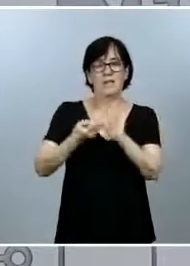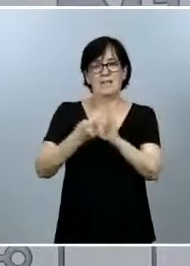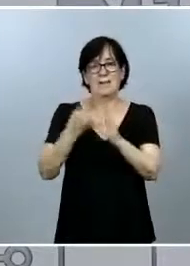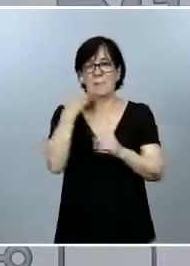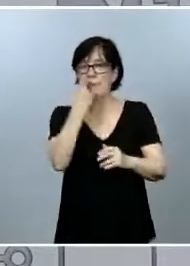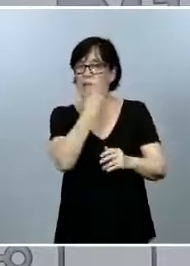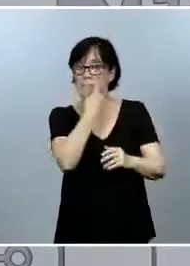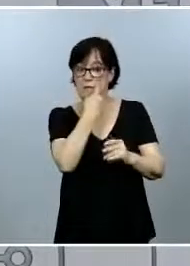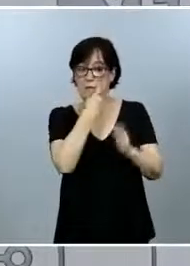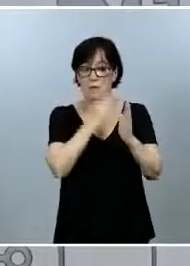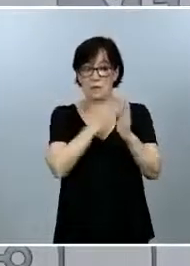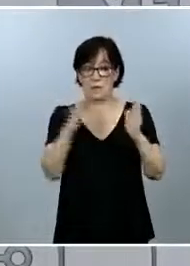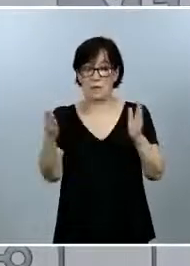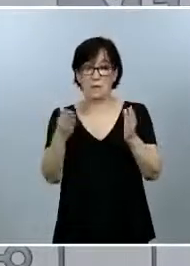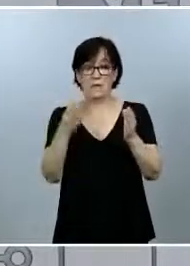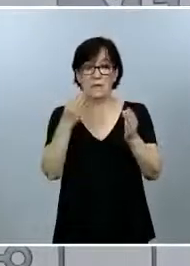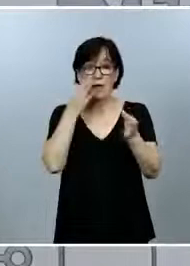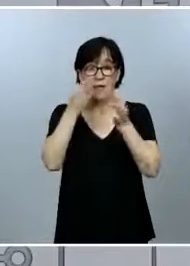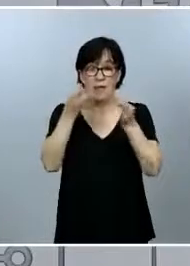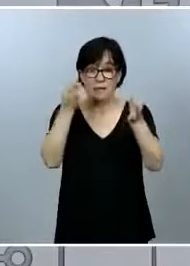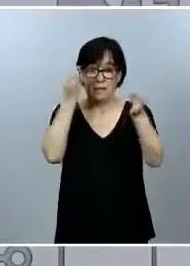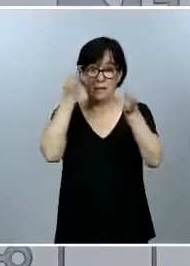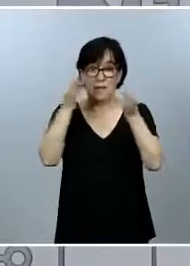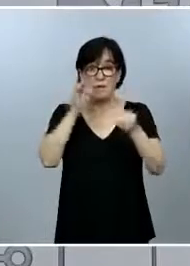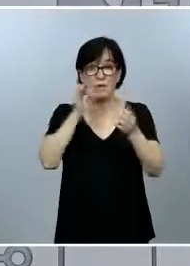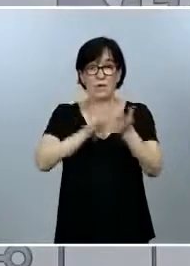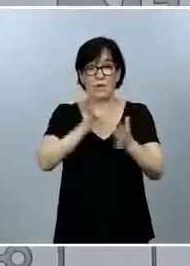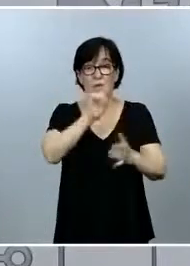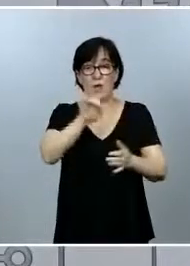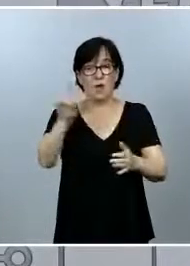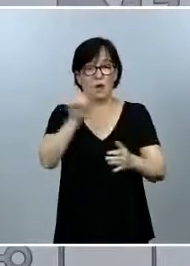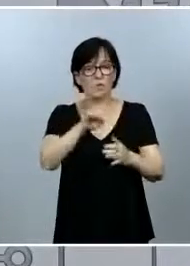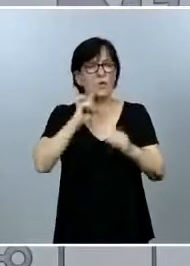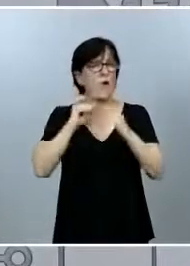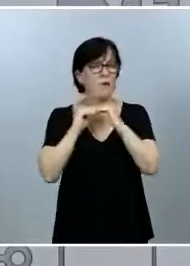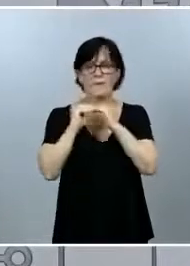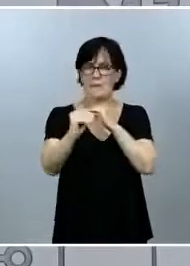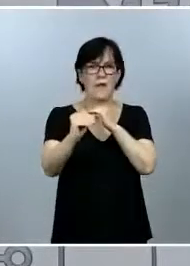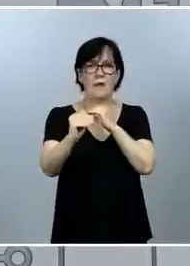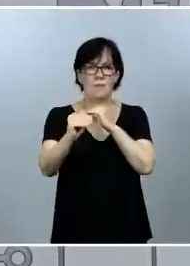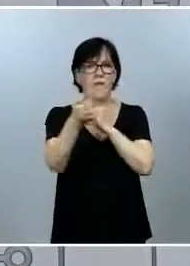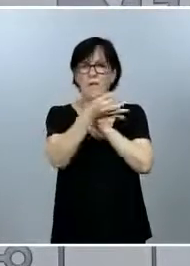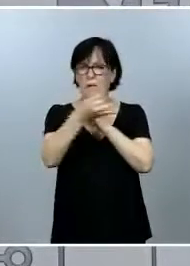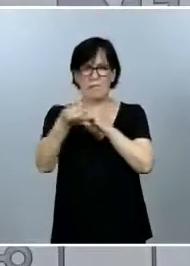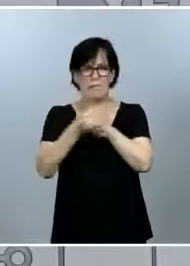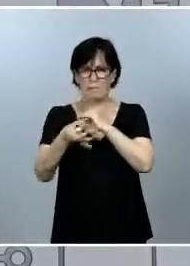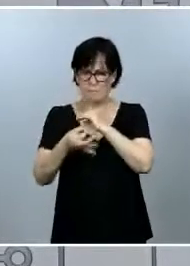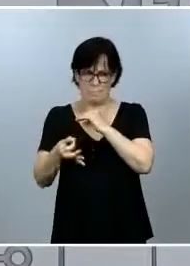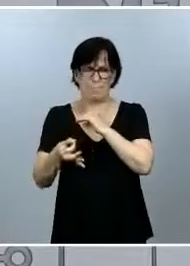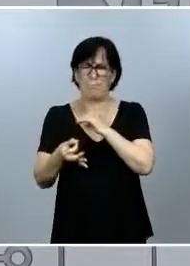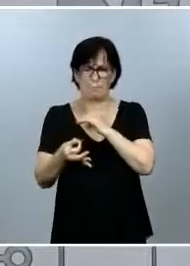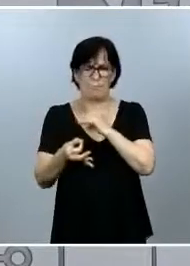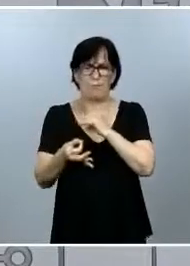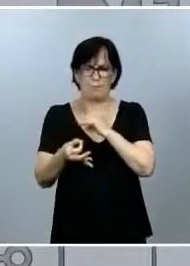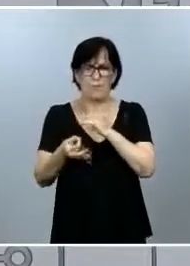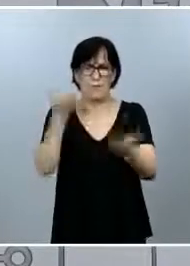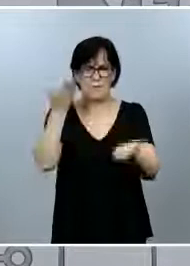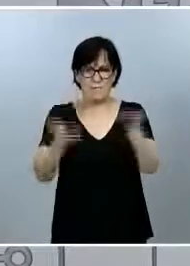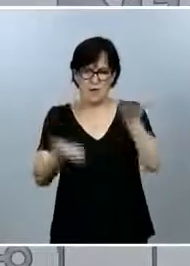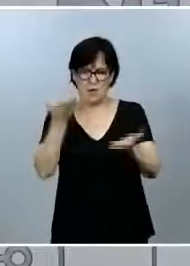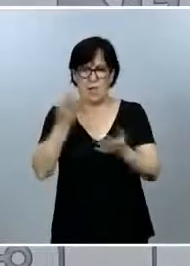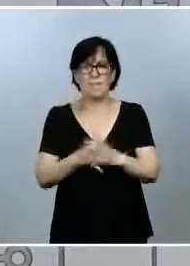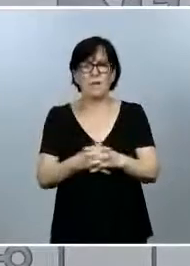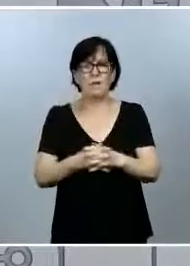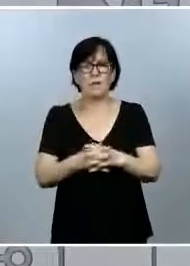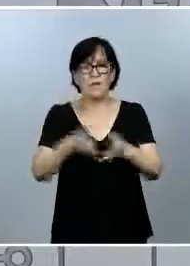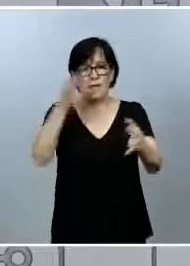los datos desde el día 11 son perfectamente estables y perfectamente valorables. Los